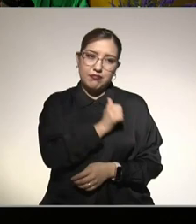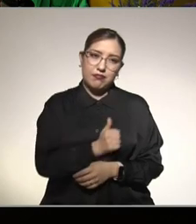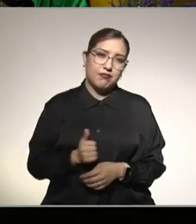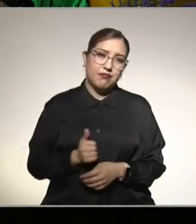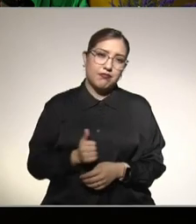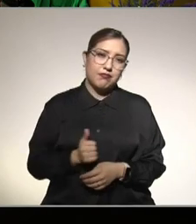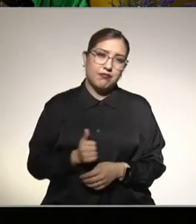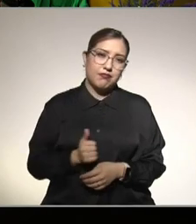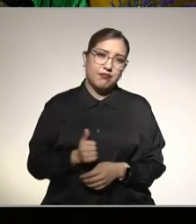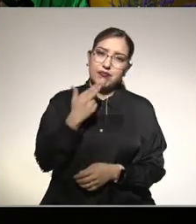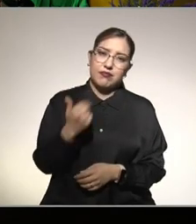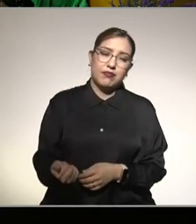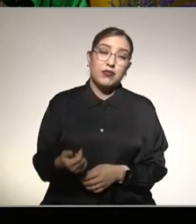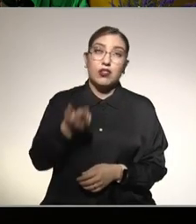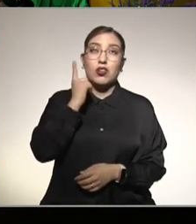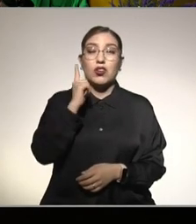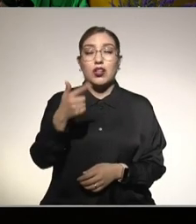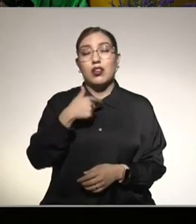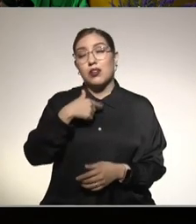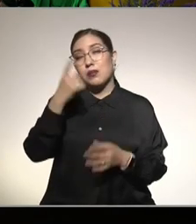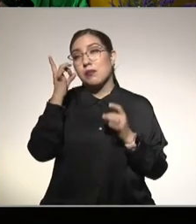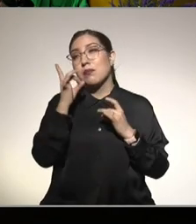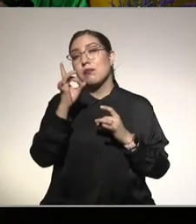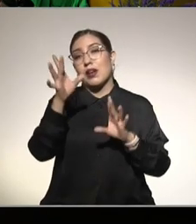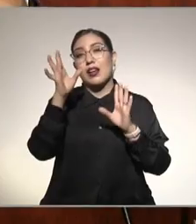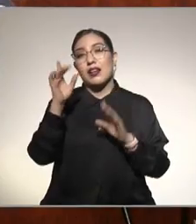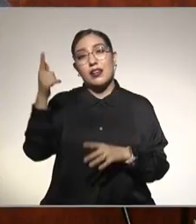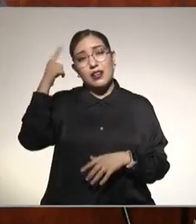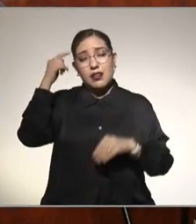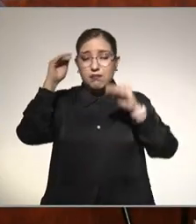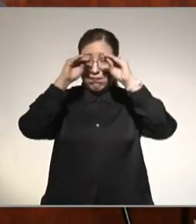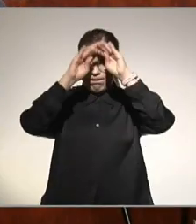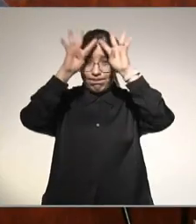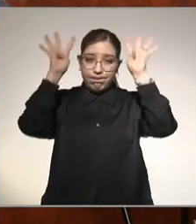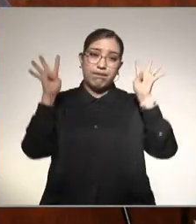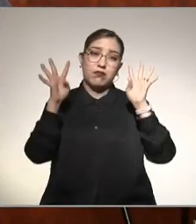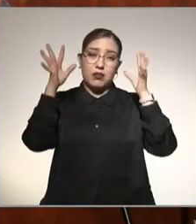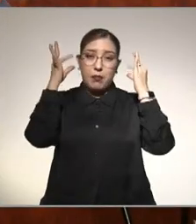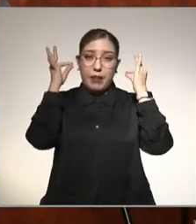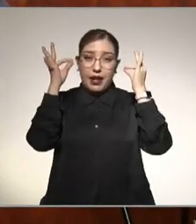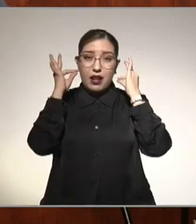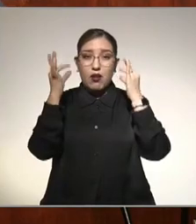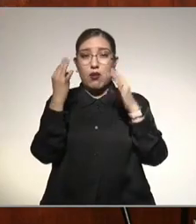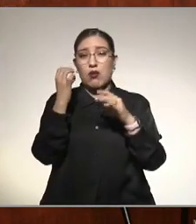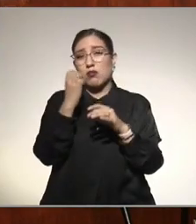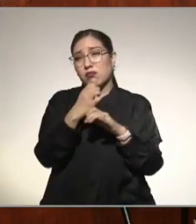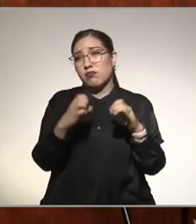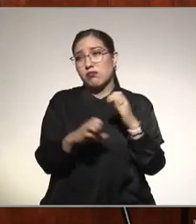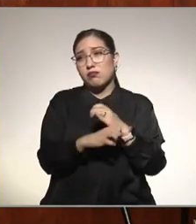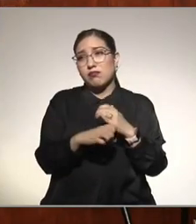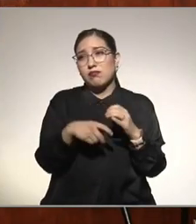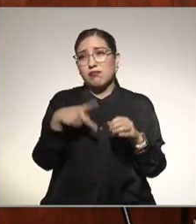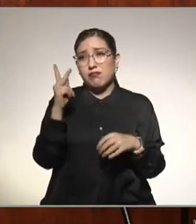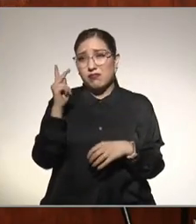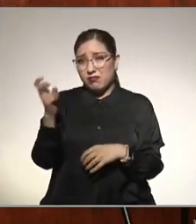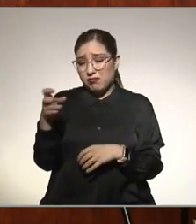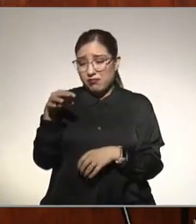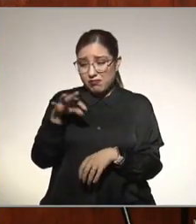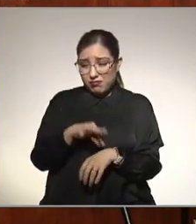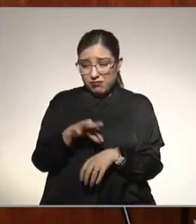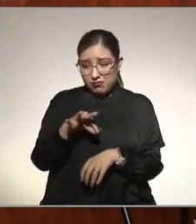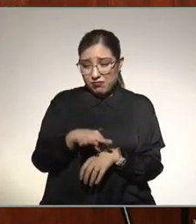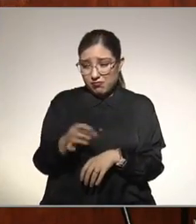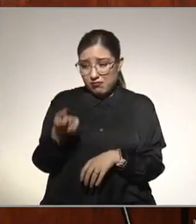mágico que me saliera el cabello en forma y eso no va a pasar estos medicamentos o especies de